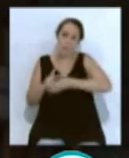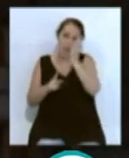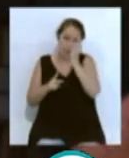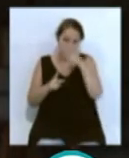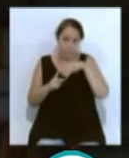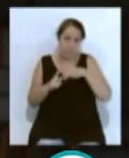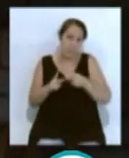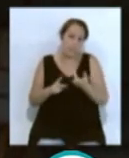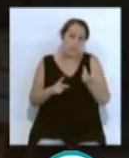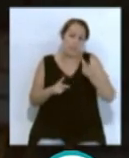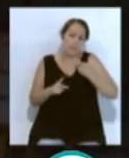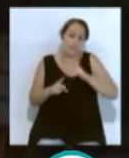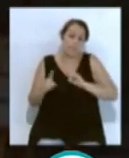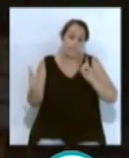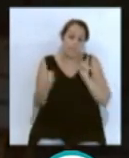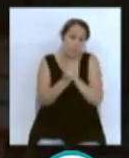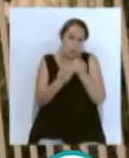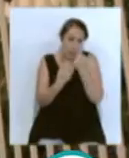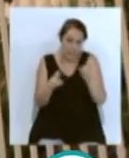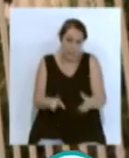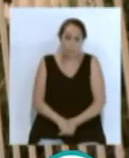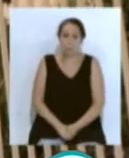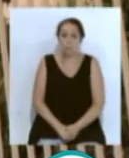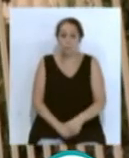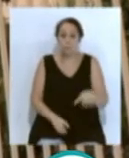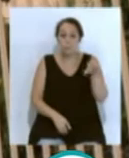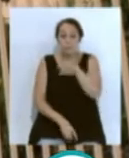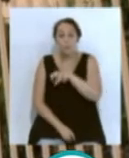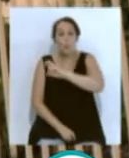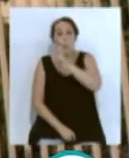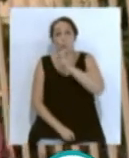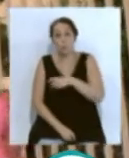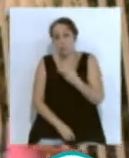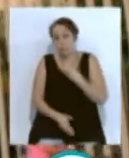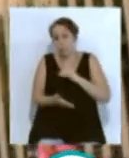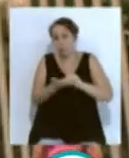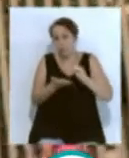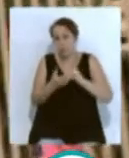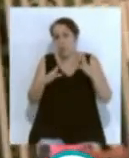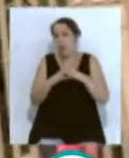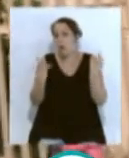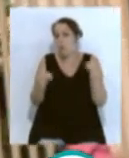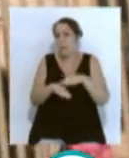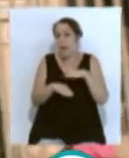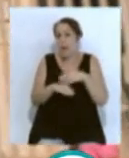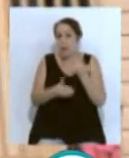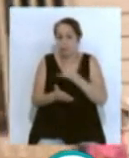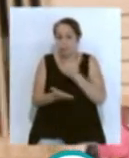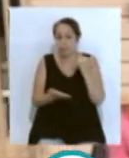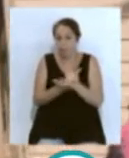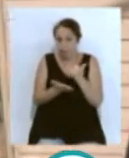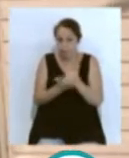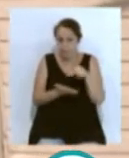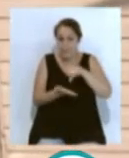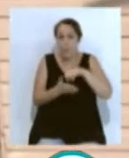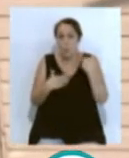han hecho salgan y no se encuentren en el tránsito de entrar y salir. El otro centro seleccionado por la Administración andaluza para ser sede de las pruebas en